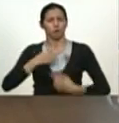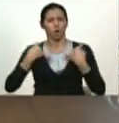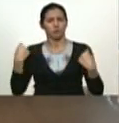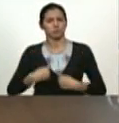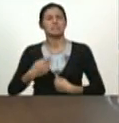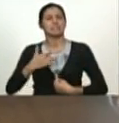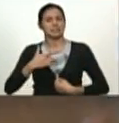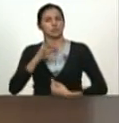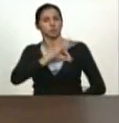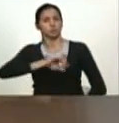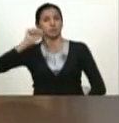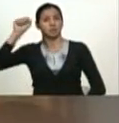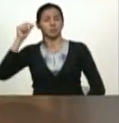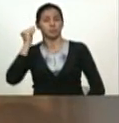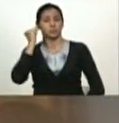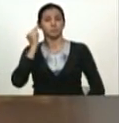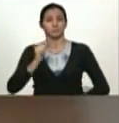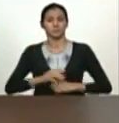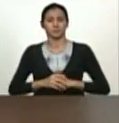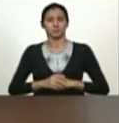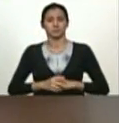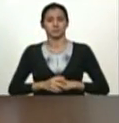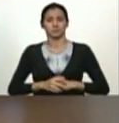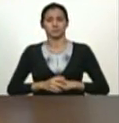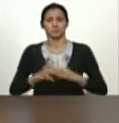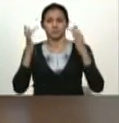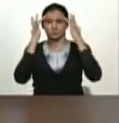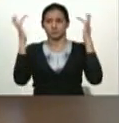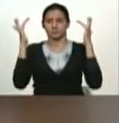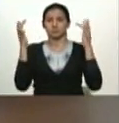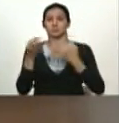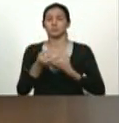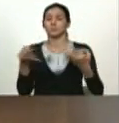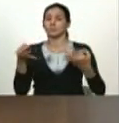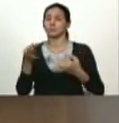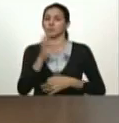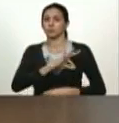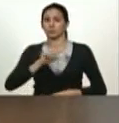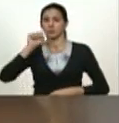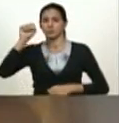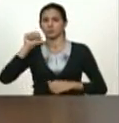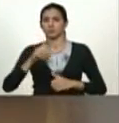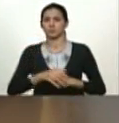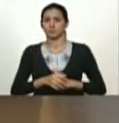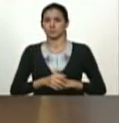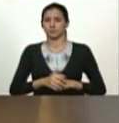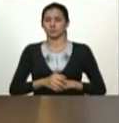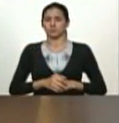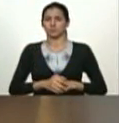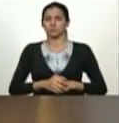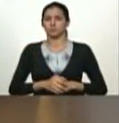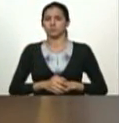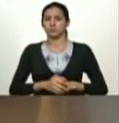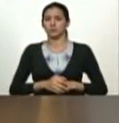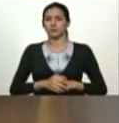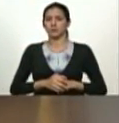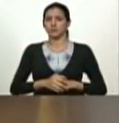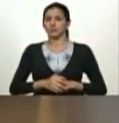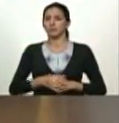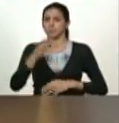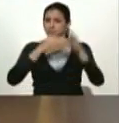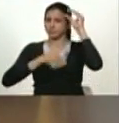de corazón y de intelecto es un intelectual socialista y bueno hay que ir aprendiendo y